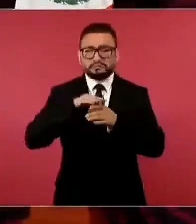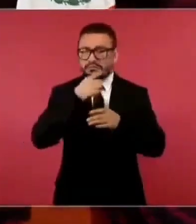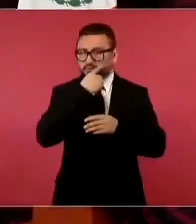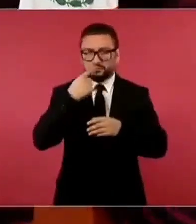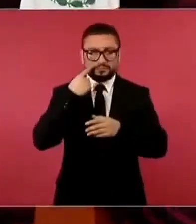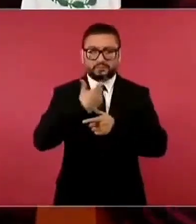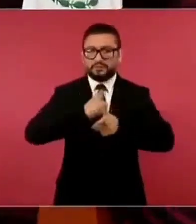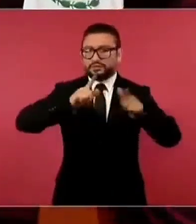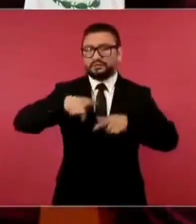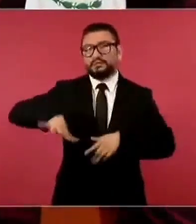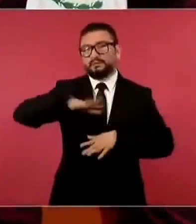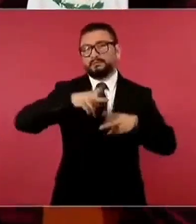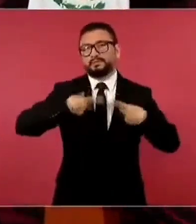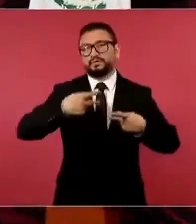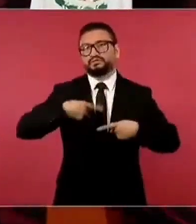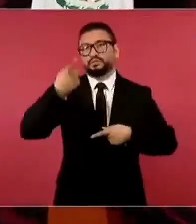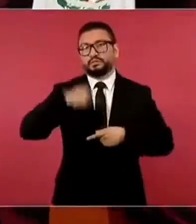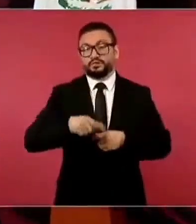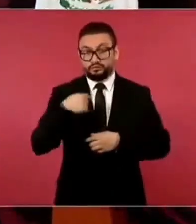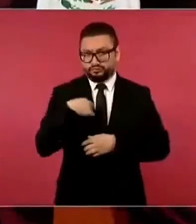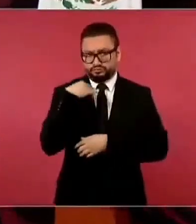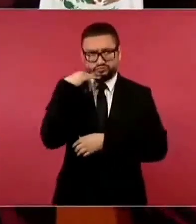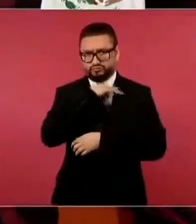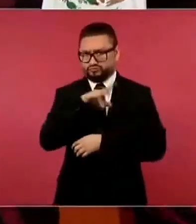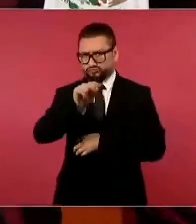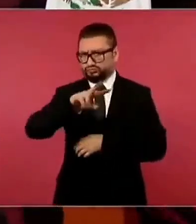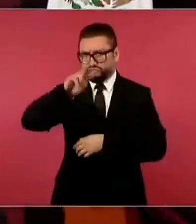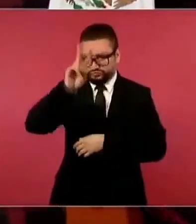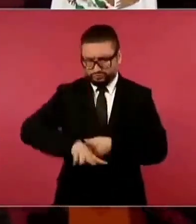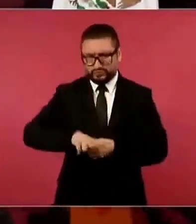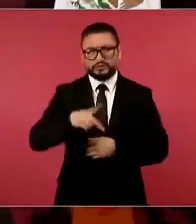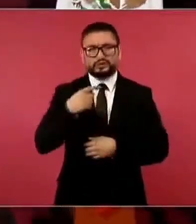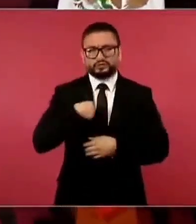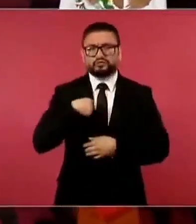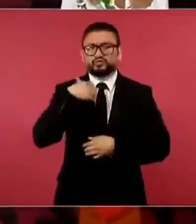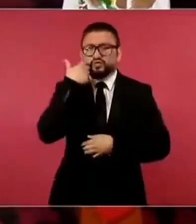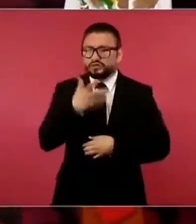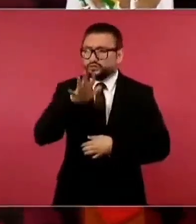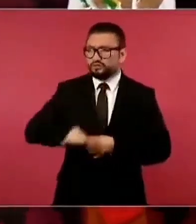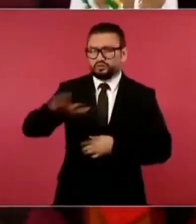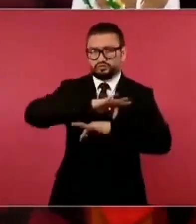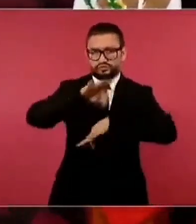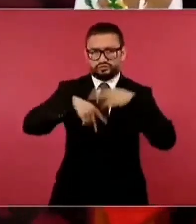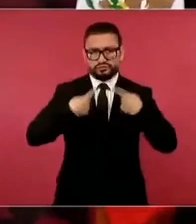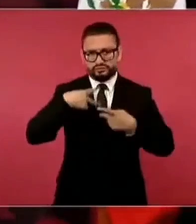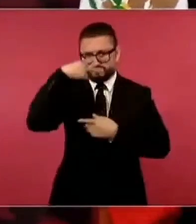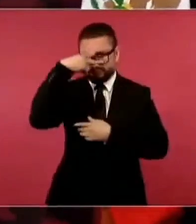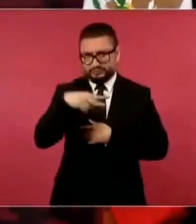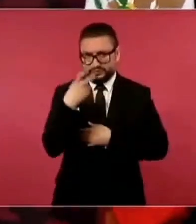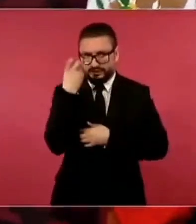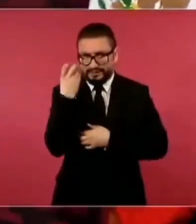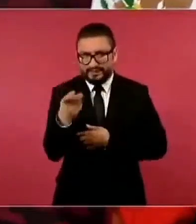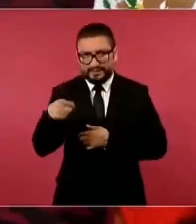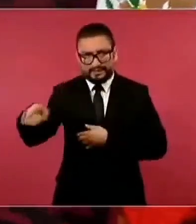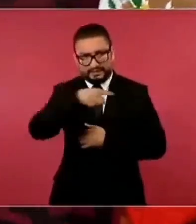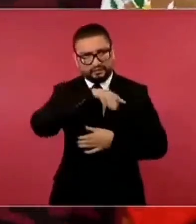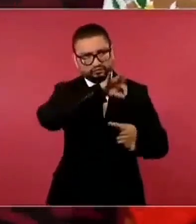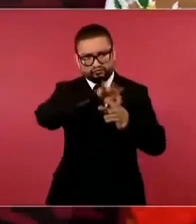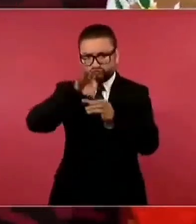porque quiero que sea el pueblo el que mande